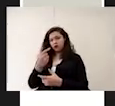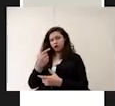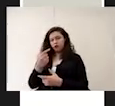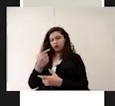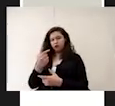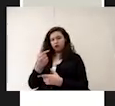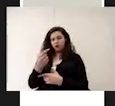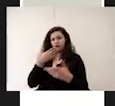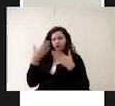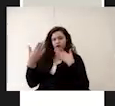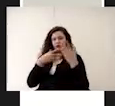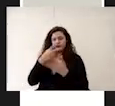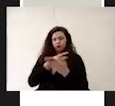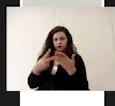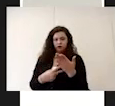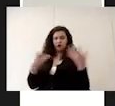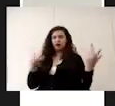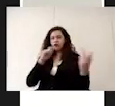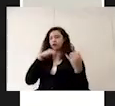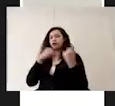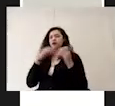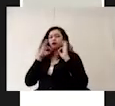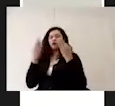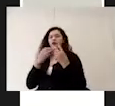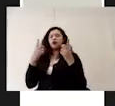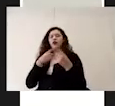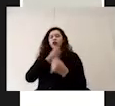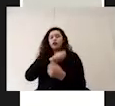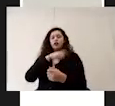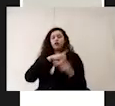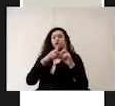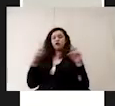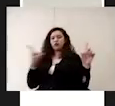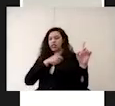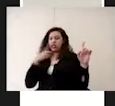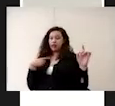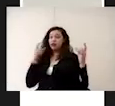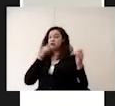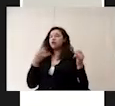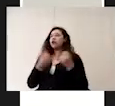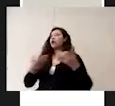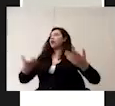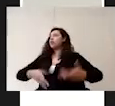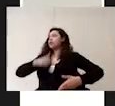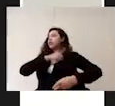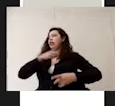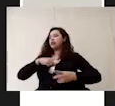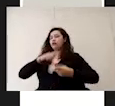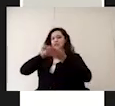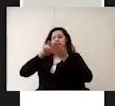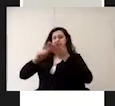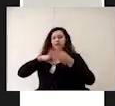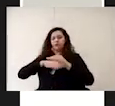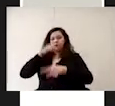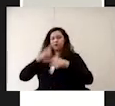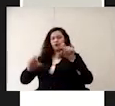de la misma manera se debe mantener en todo momento la sana distancia y se debe realizar la limpieza y desinfección de